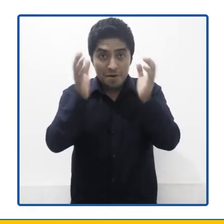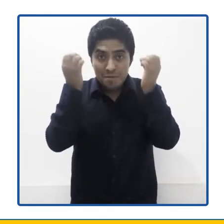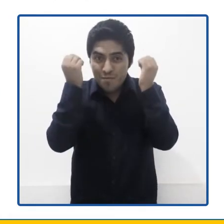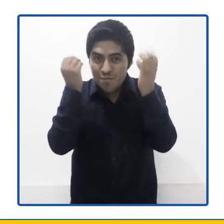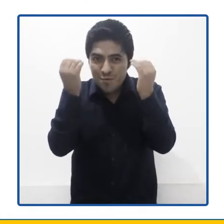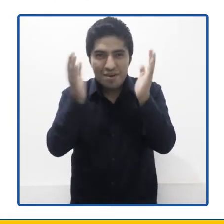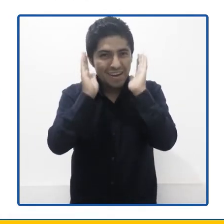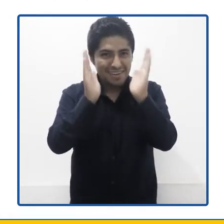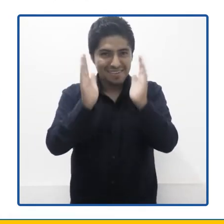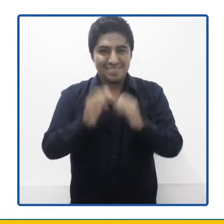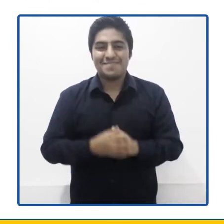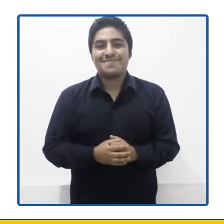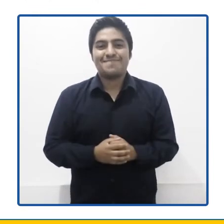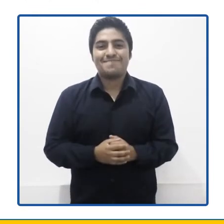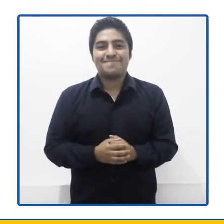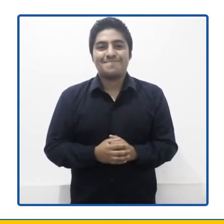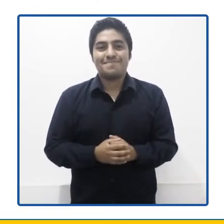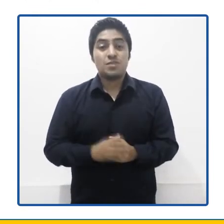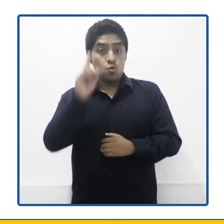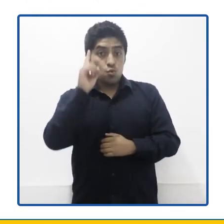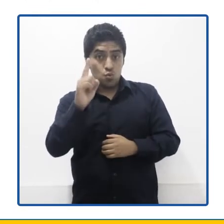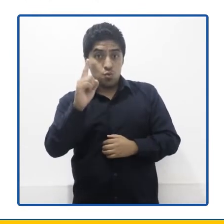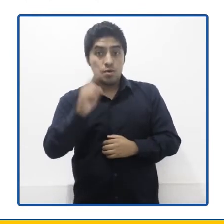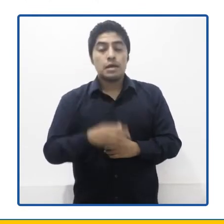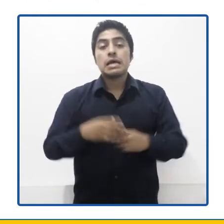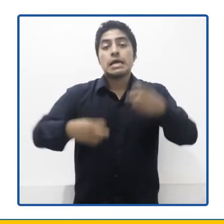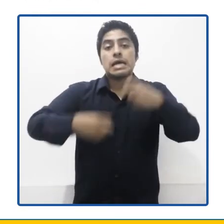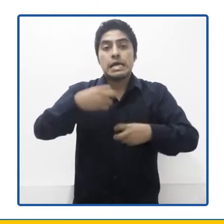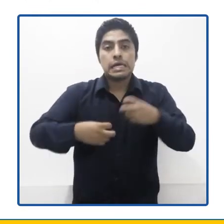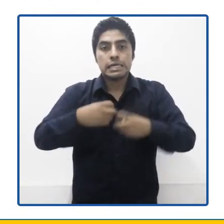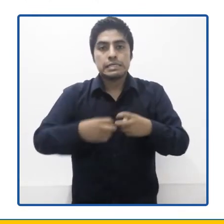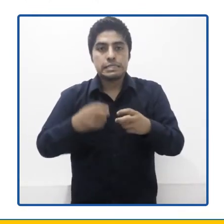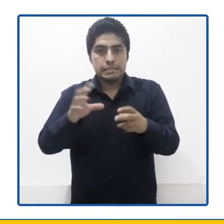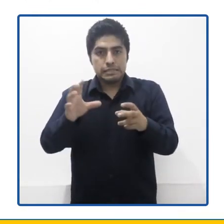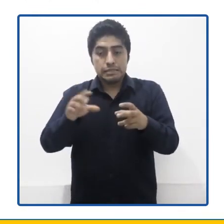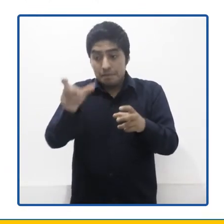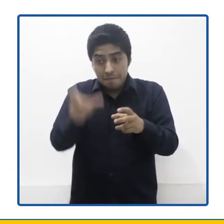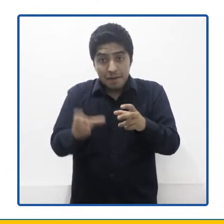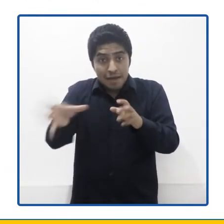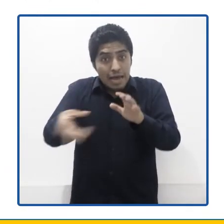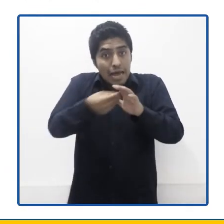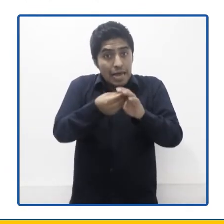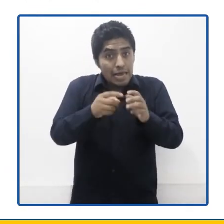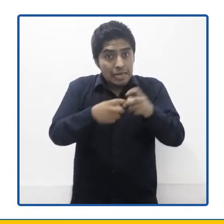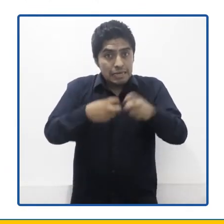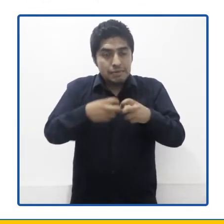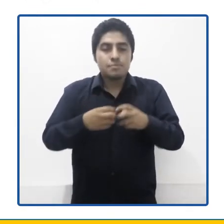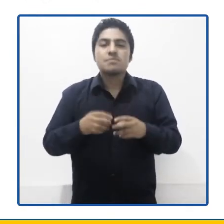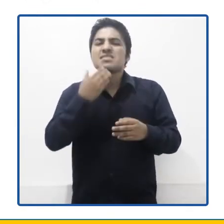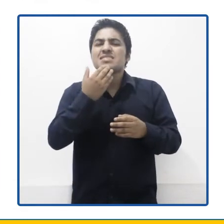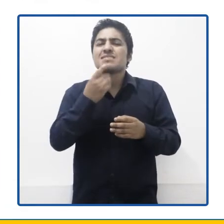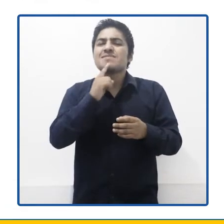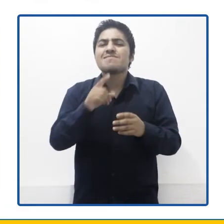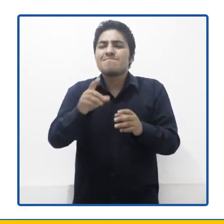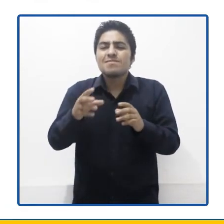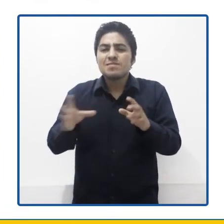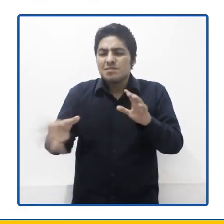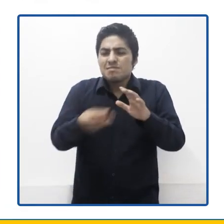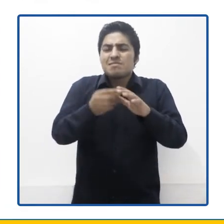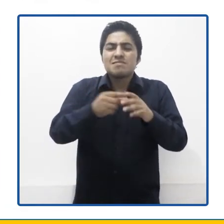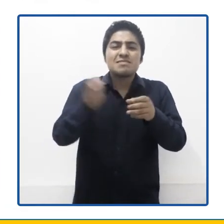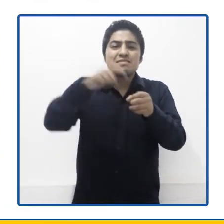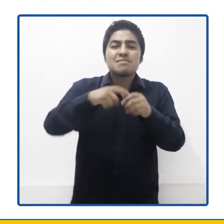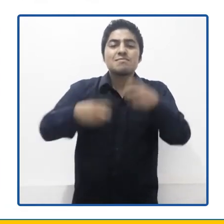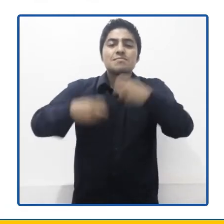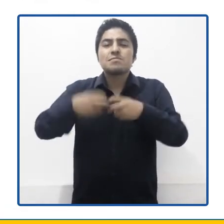atención. 1. Las personas implicadas. ¿Quién está involucrado en el conflicto y de qué